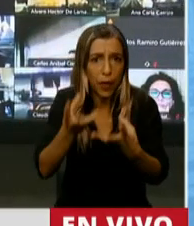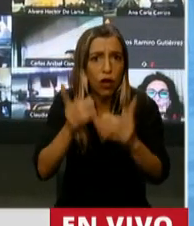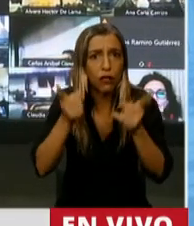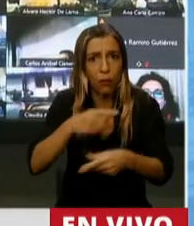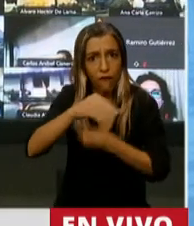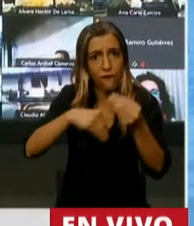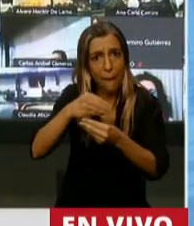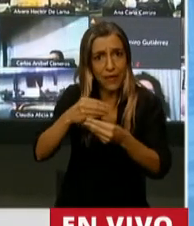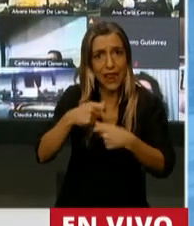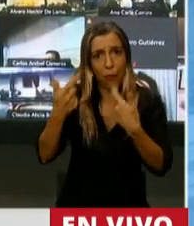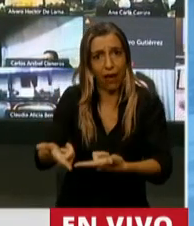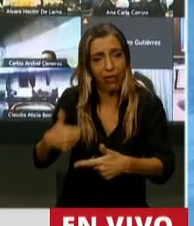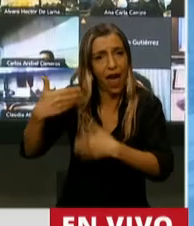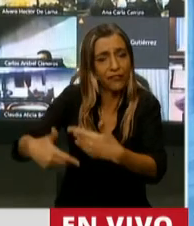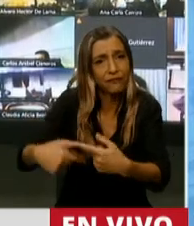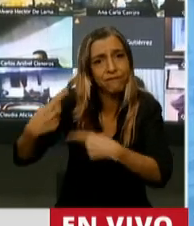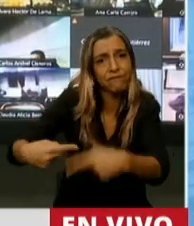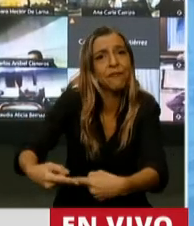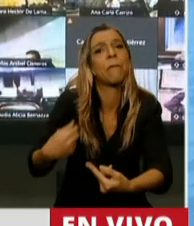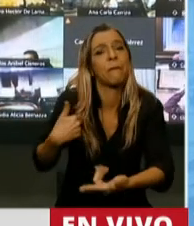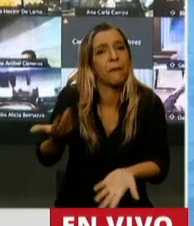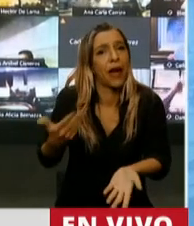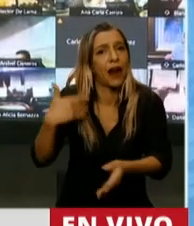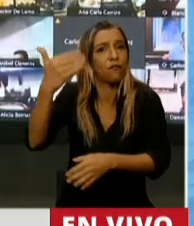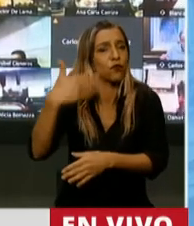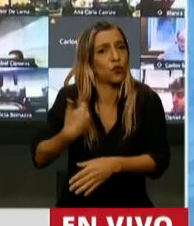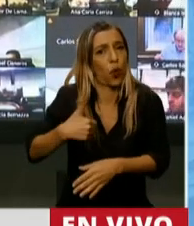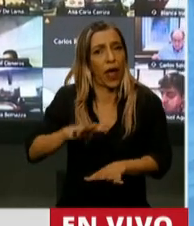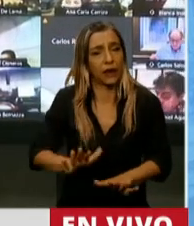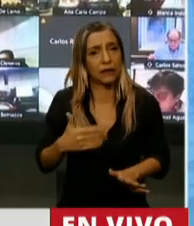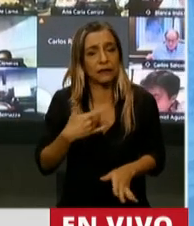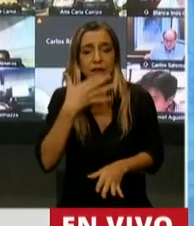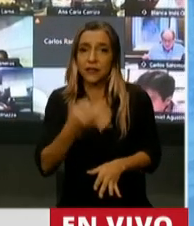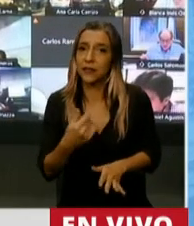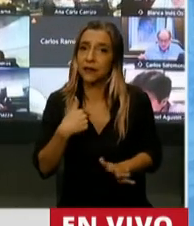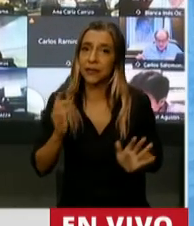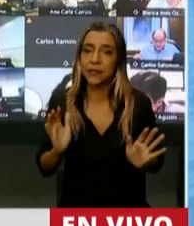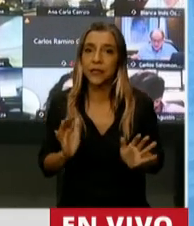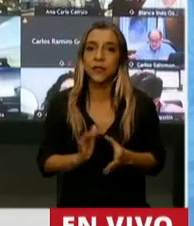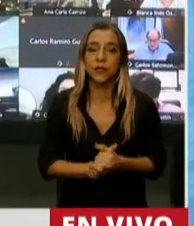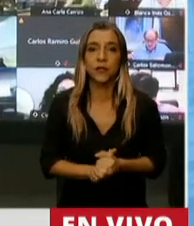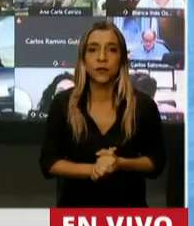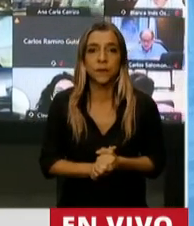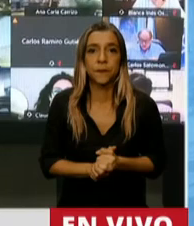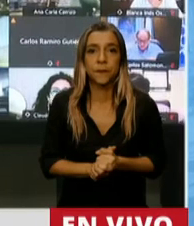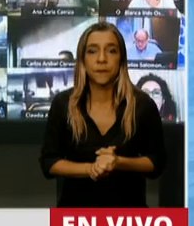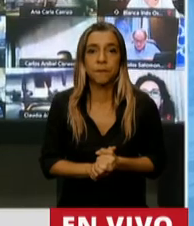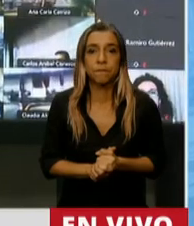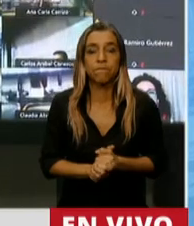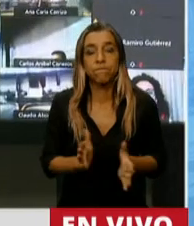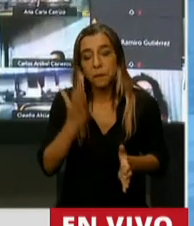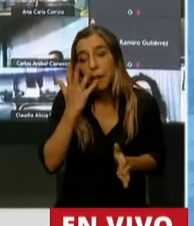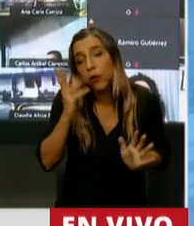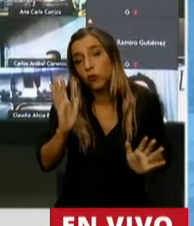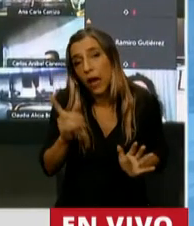para la patria, para todos y todas las argentinas. La verdad que yo quiero que nos pongamos a